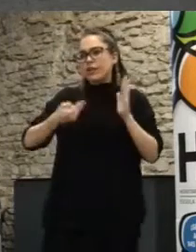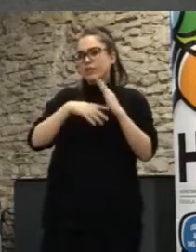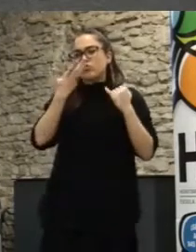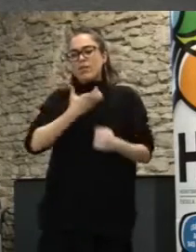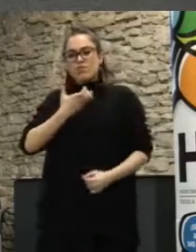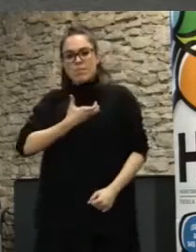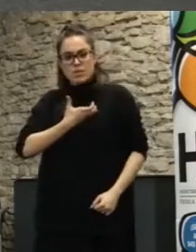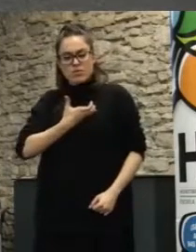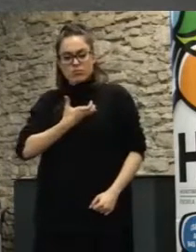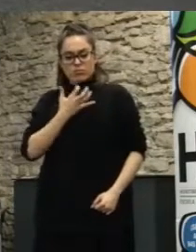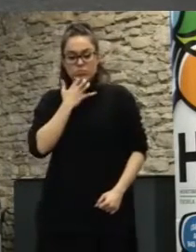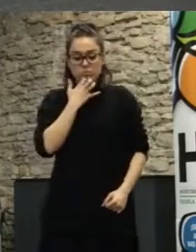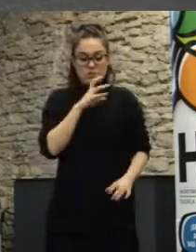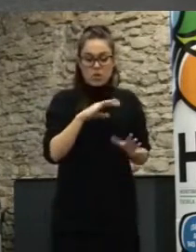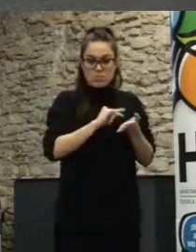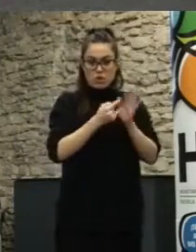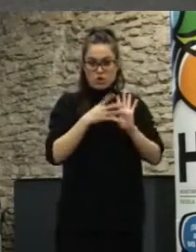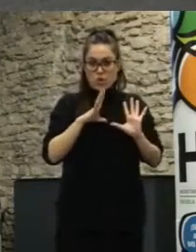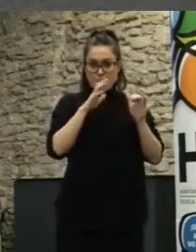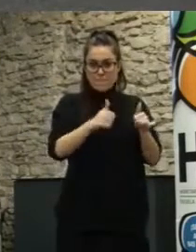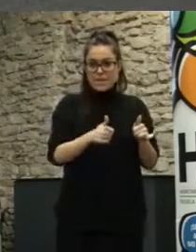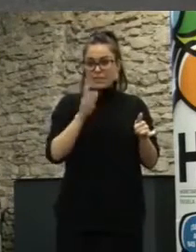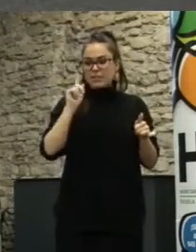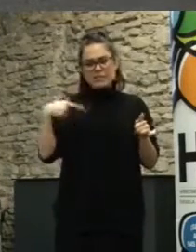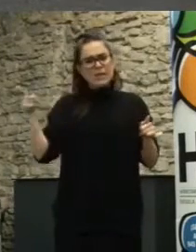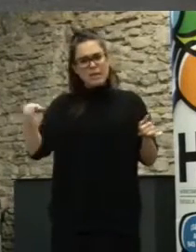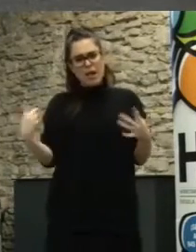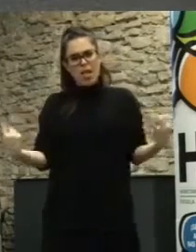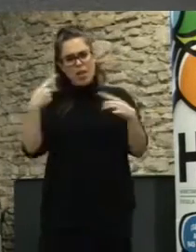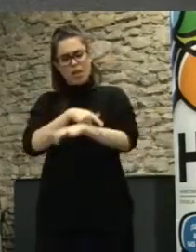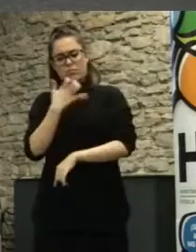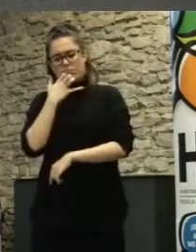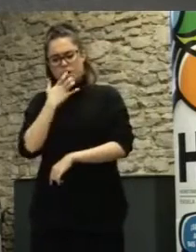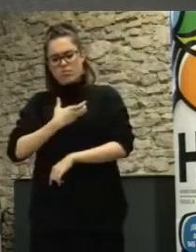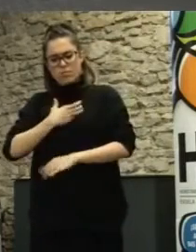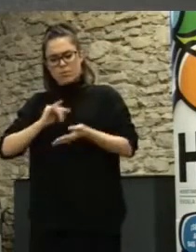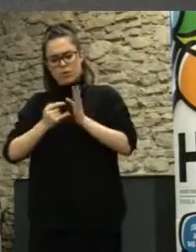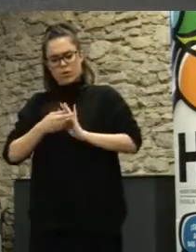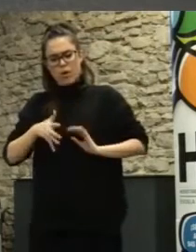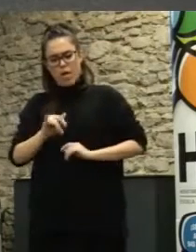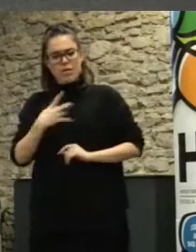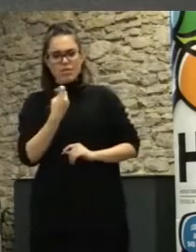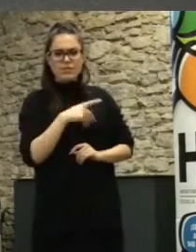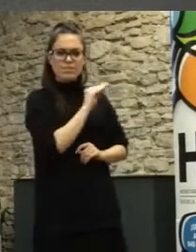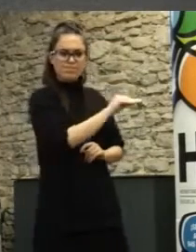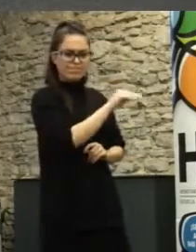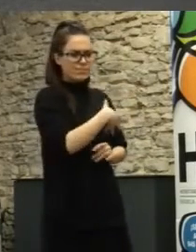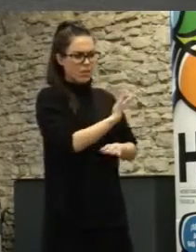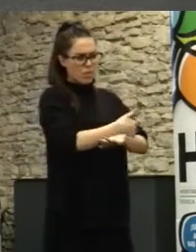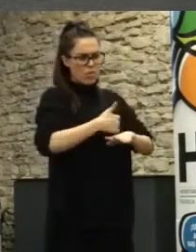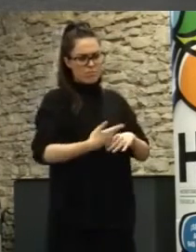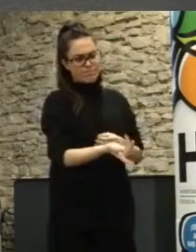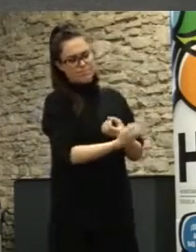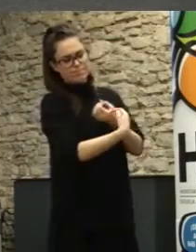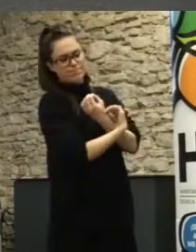igualmente cuando se inician proyectos en los ayuntamientos se cuente con ciudadanía y con sociedad civil las diferencias en primer